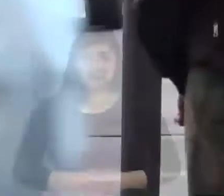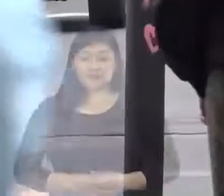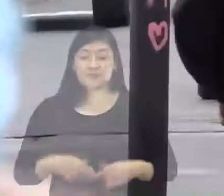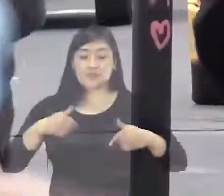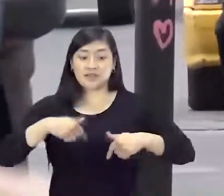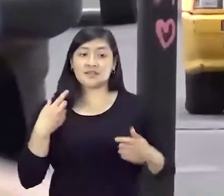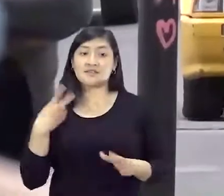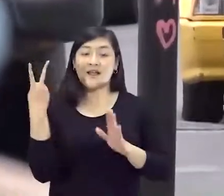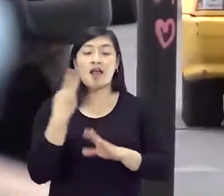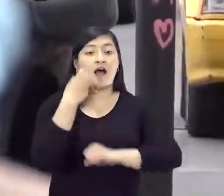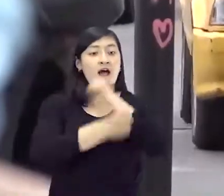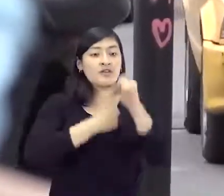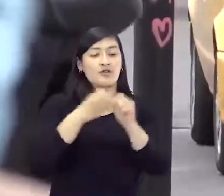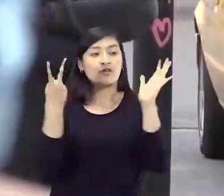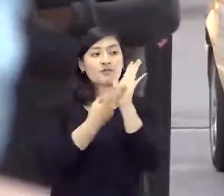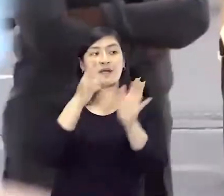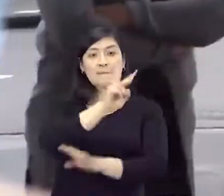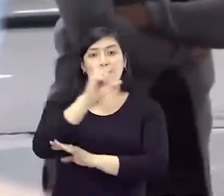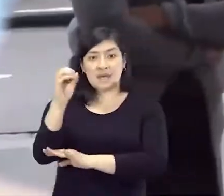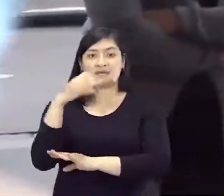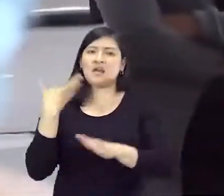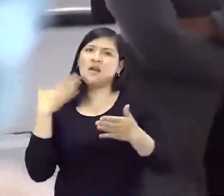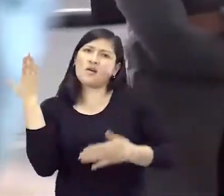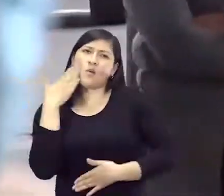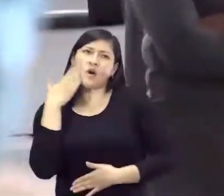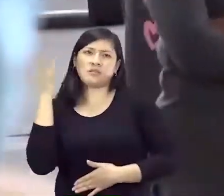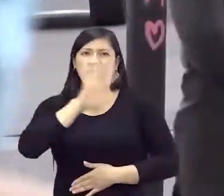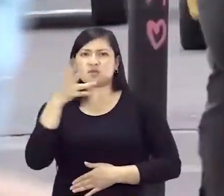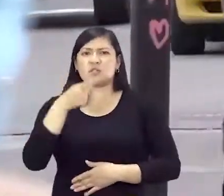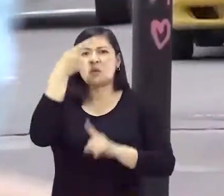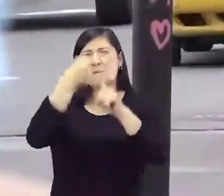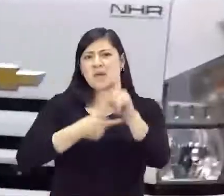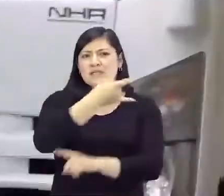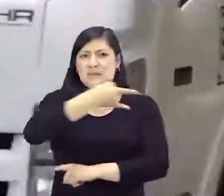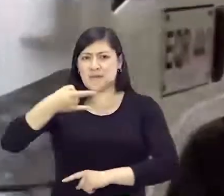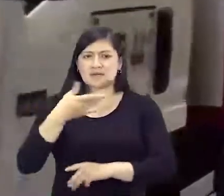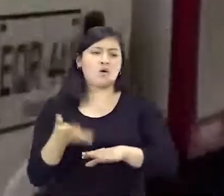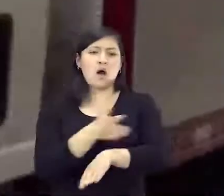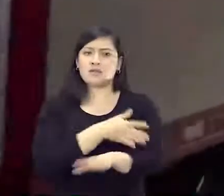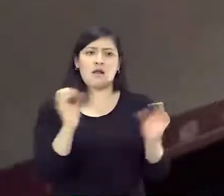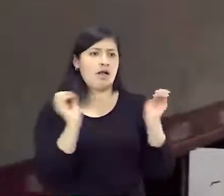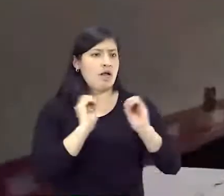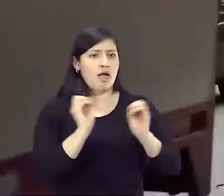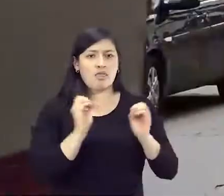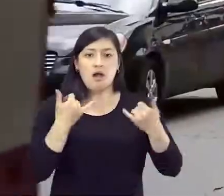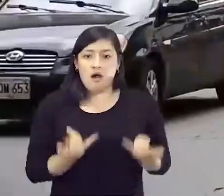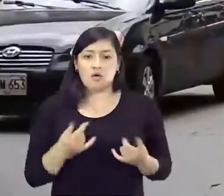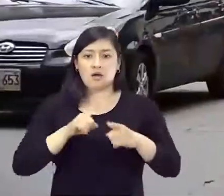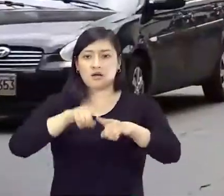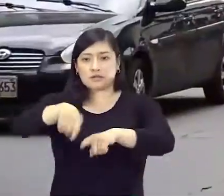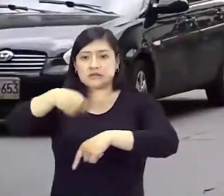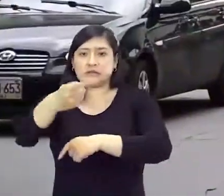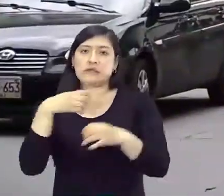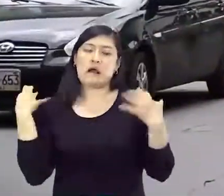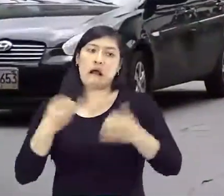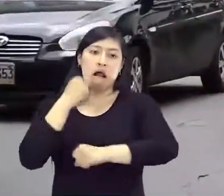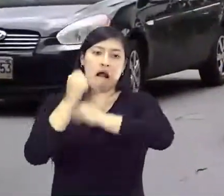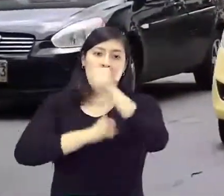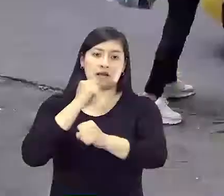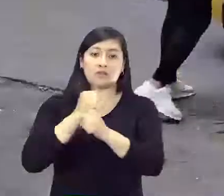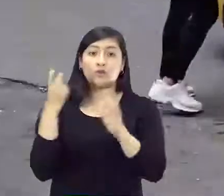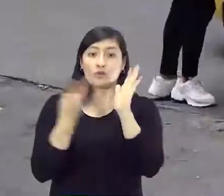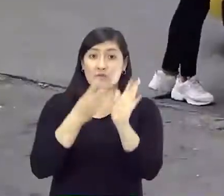Desde el año 2020, específicamente desde el mes de marzo, no se realizaba una actualización y hay que tener en cuenta el año crítico que